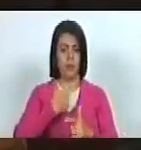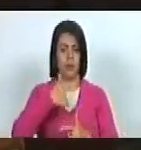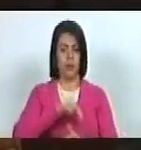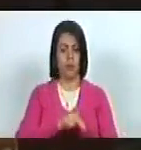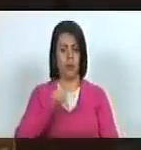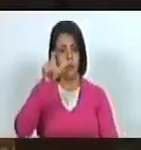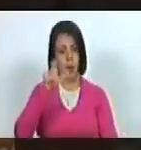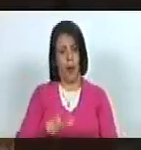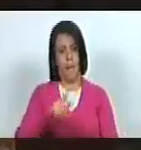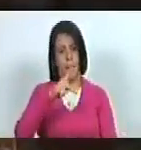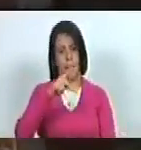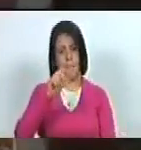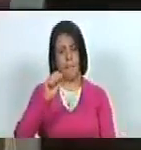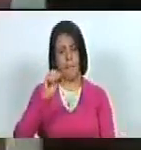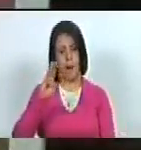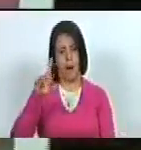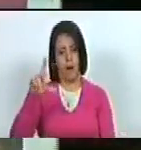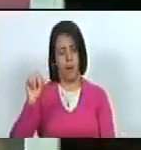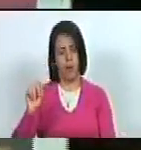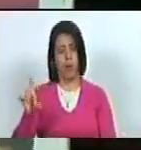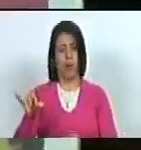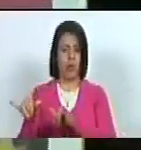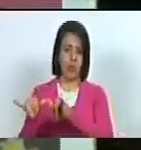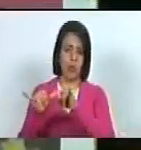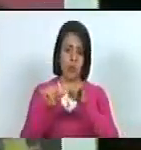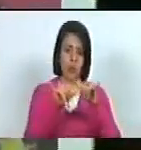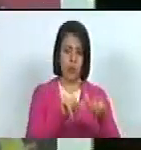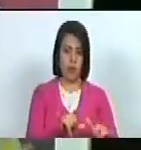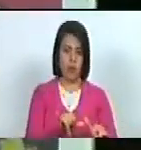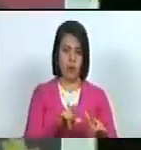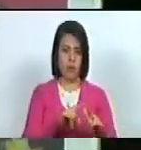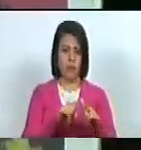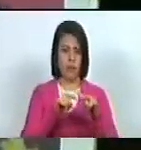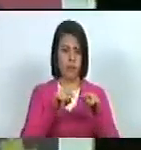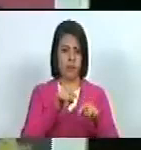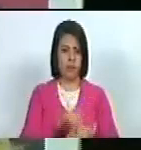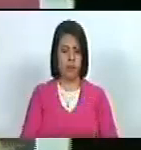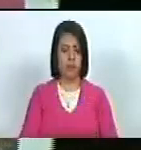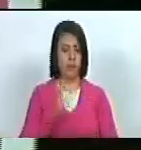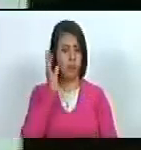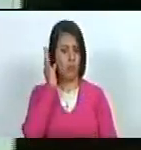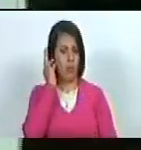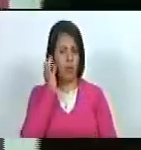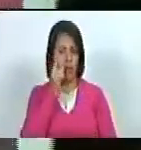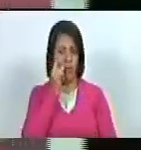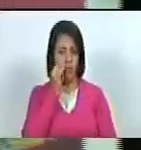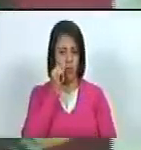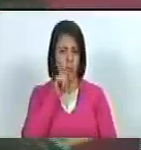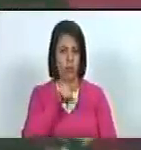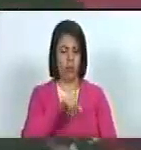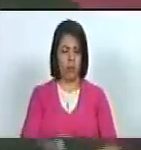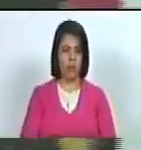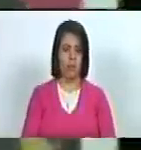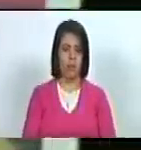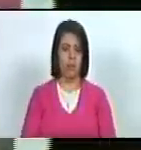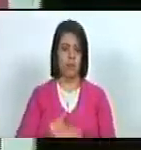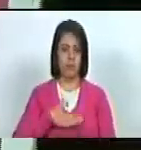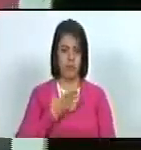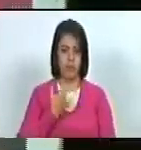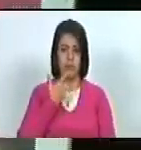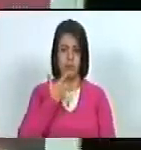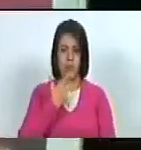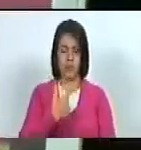compatriota Pablo al igual con esas mujeres y esos hombres podemos